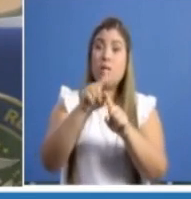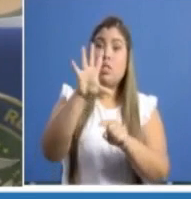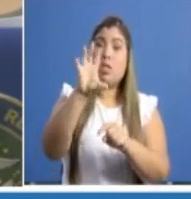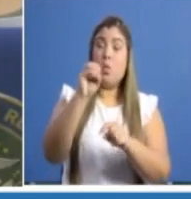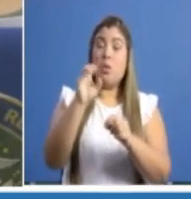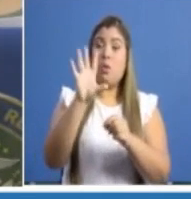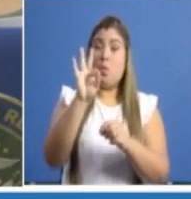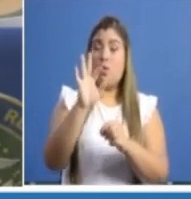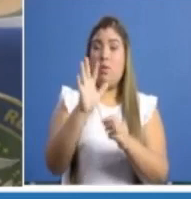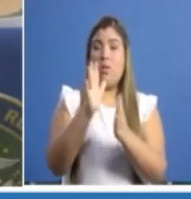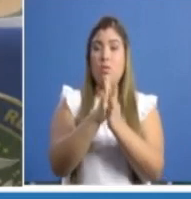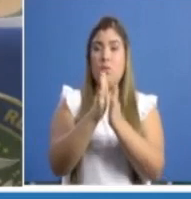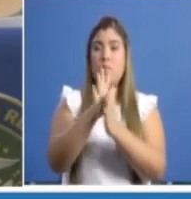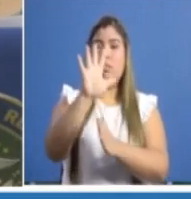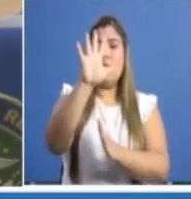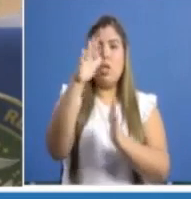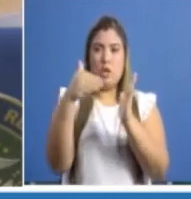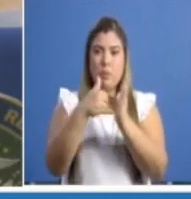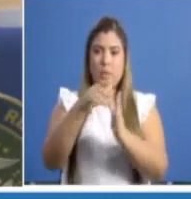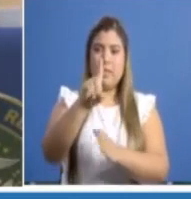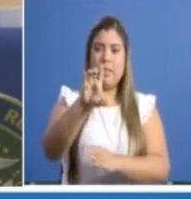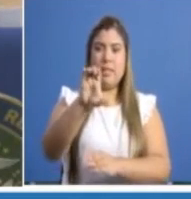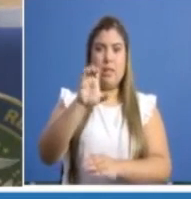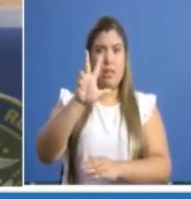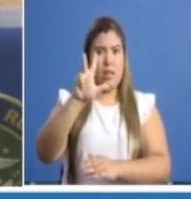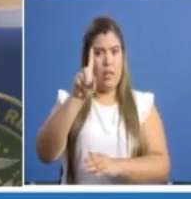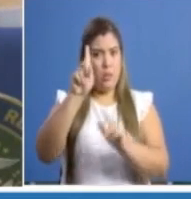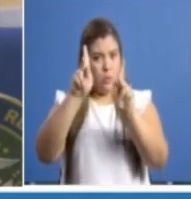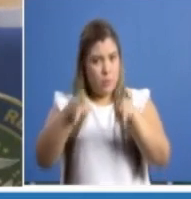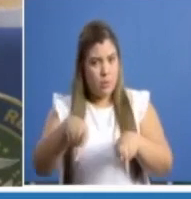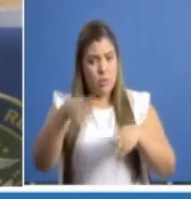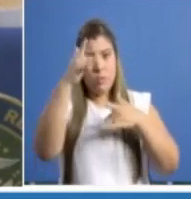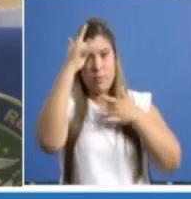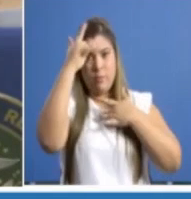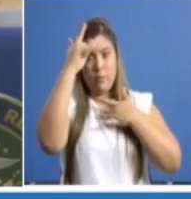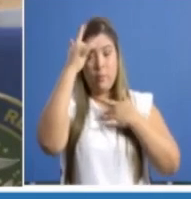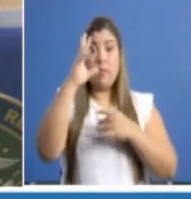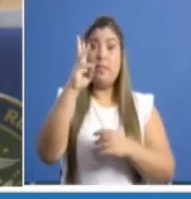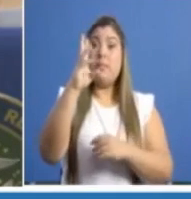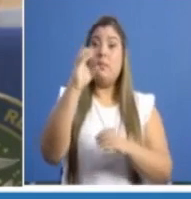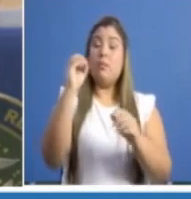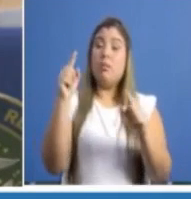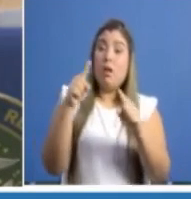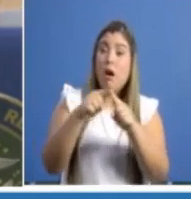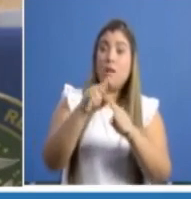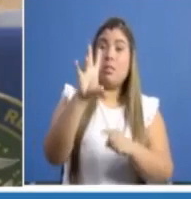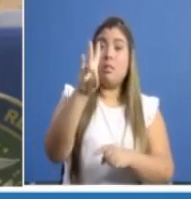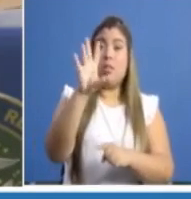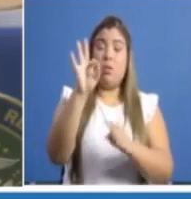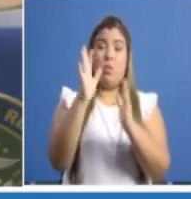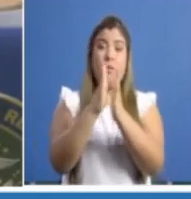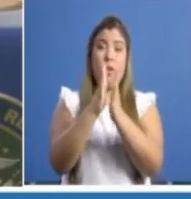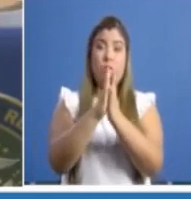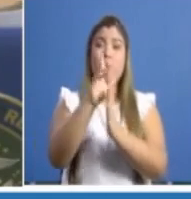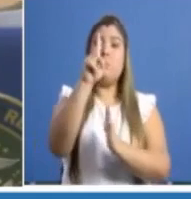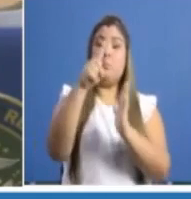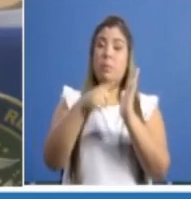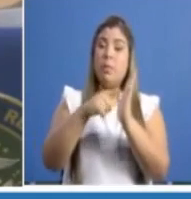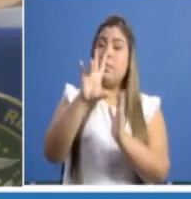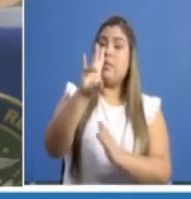años, 5.131 casos, de 60 a 79 años, 1